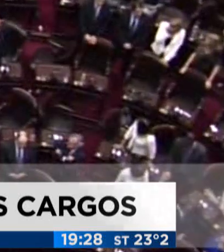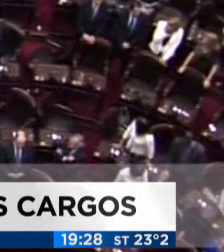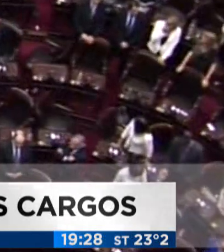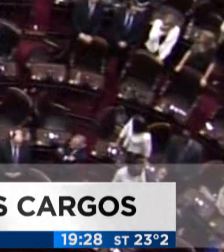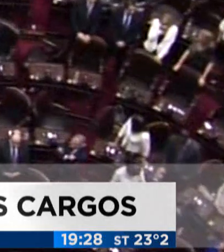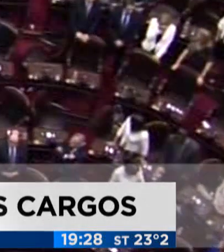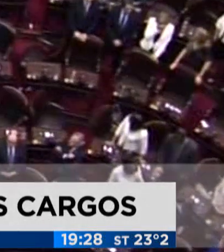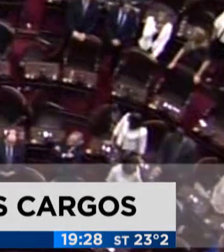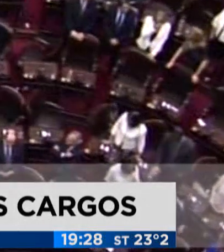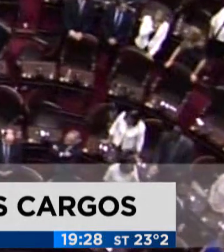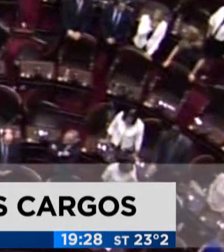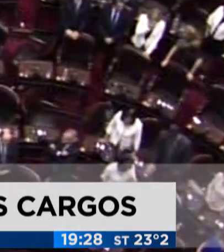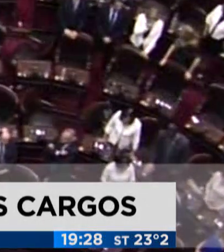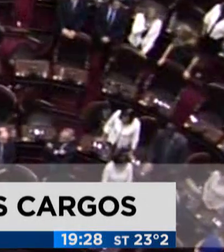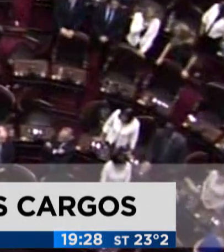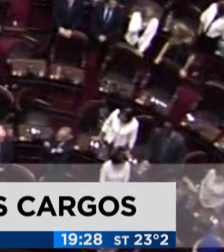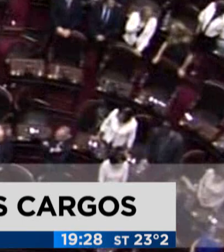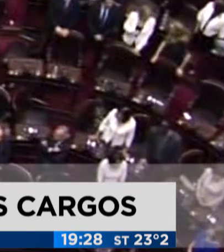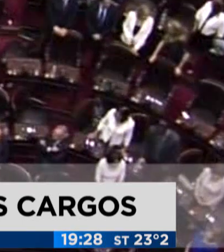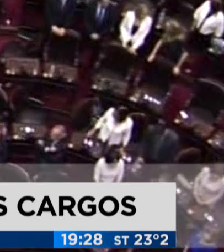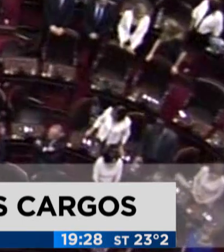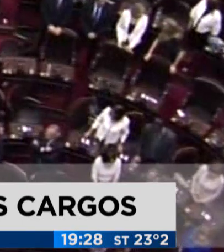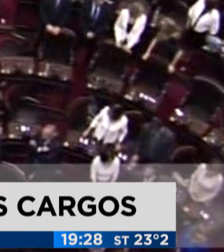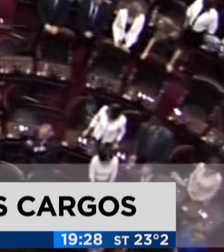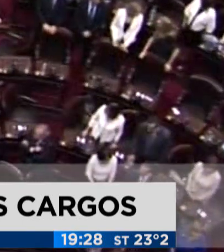y Claudio Javier Poggi.